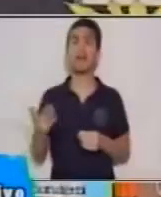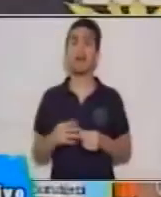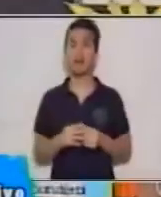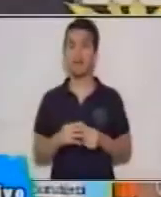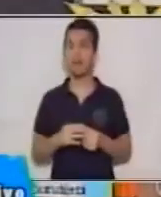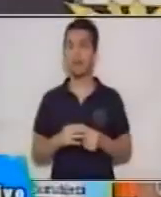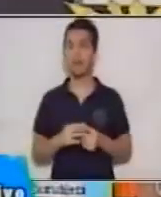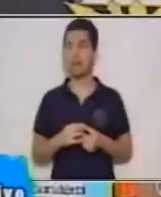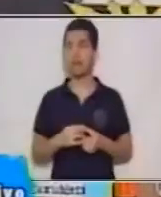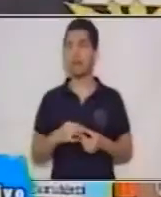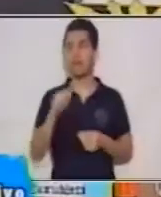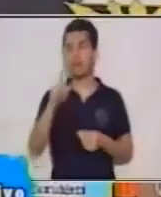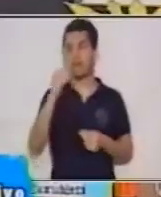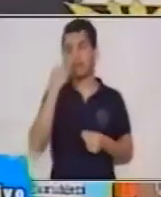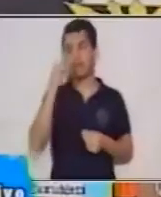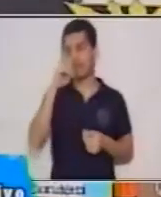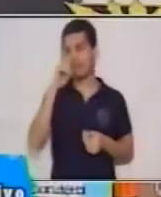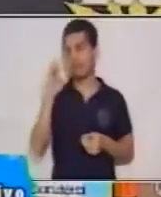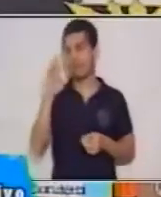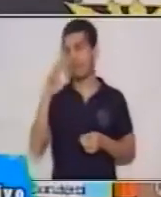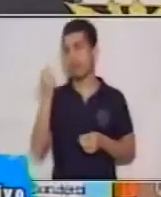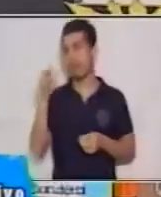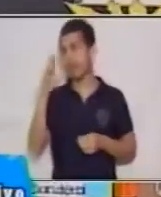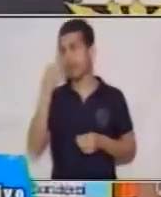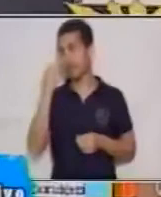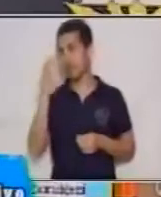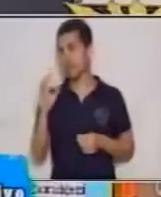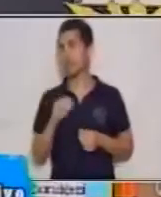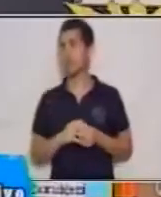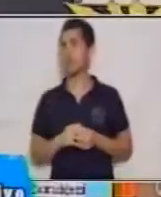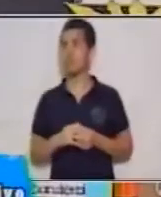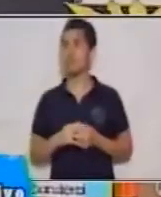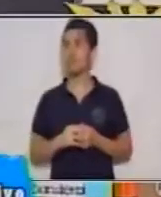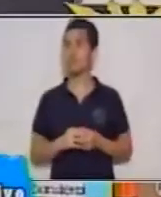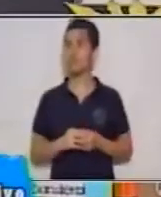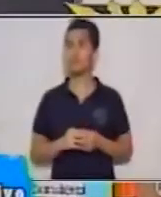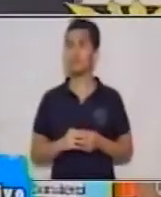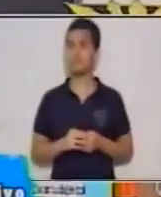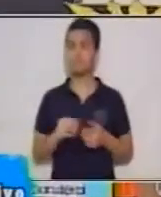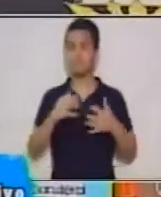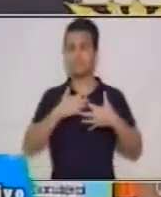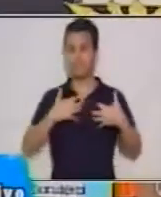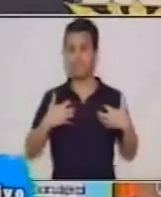literario y científico. Muy bien. Ahí tenemos